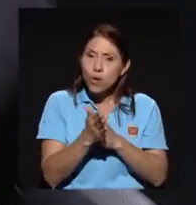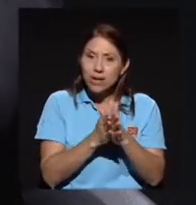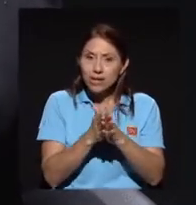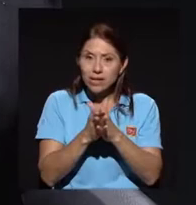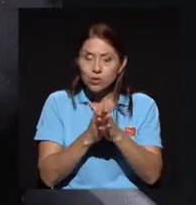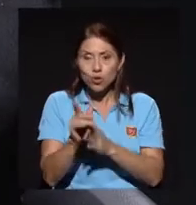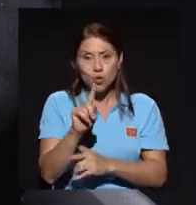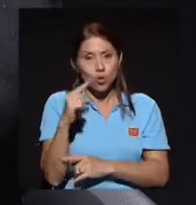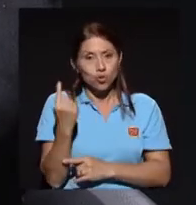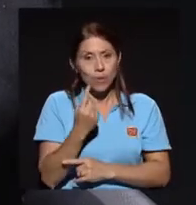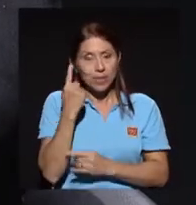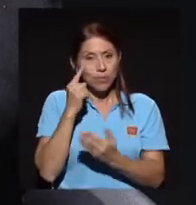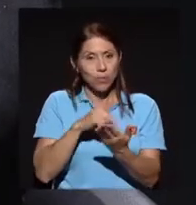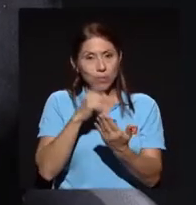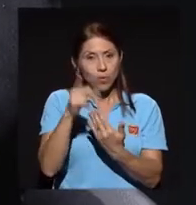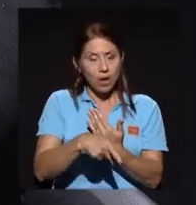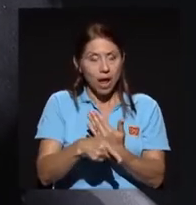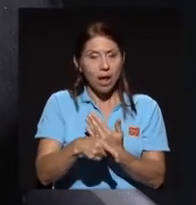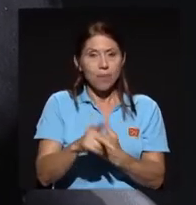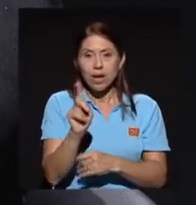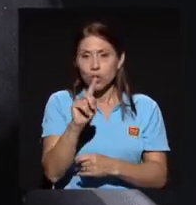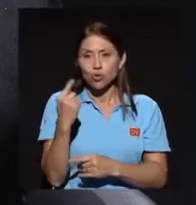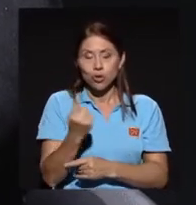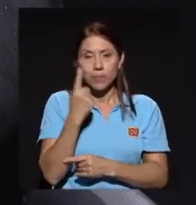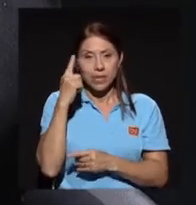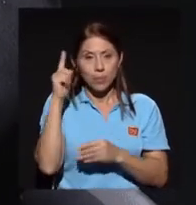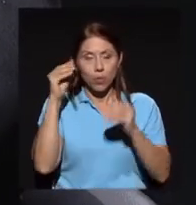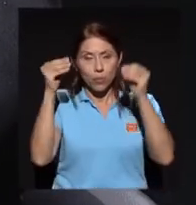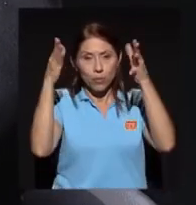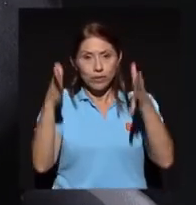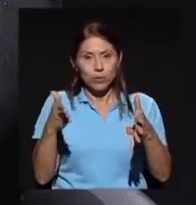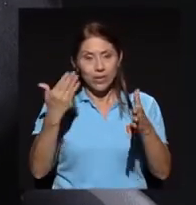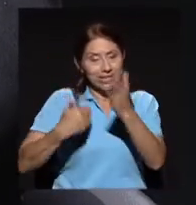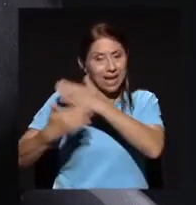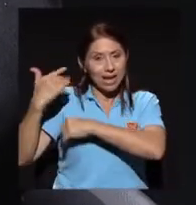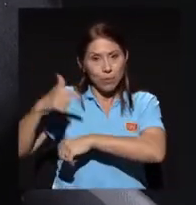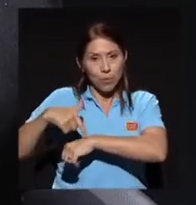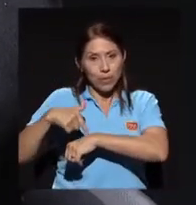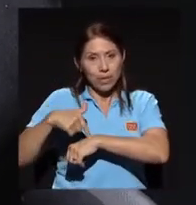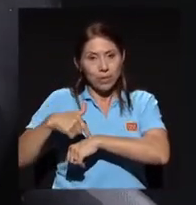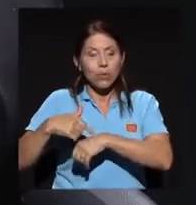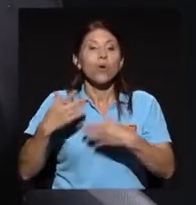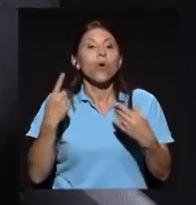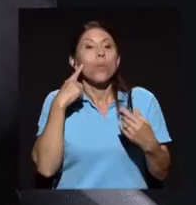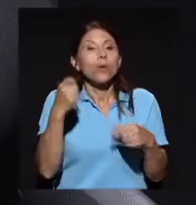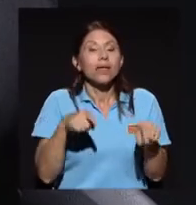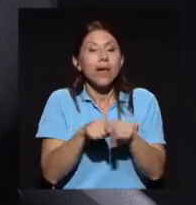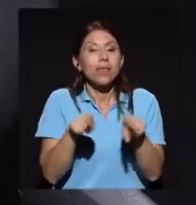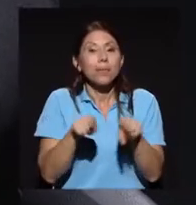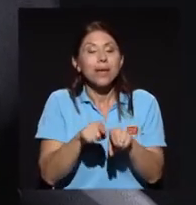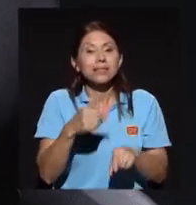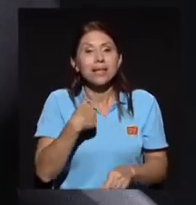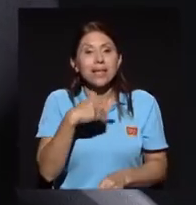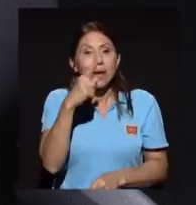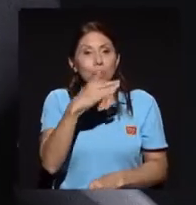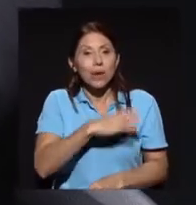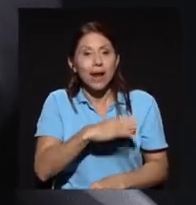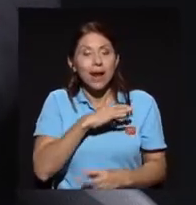por el programa en sí, los profesores de ese momento, sino porque además tenía la particularidad